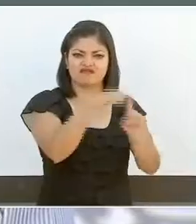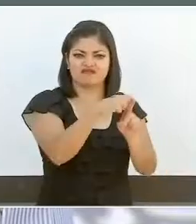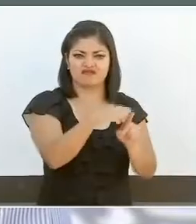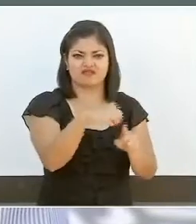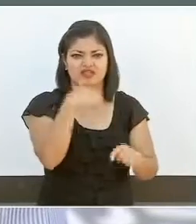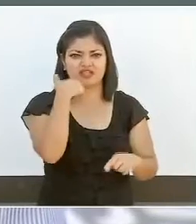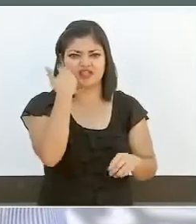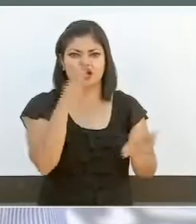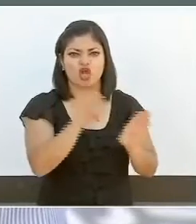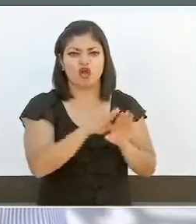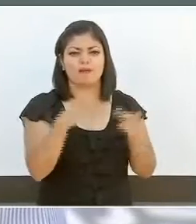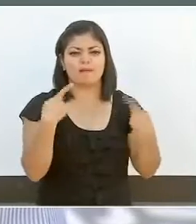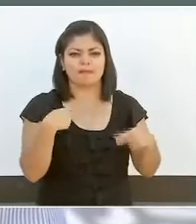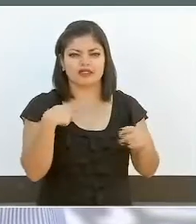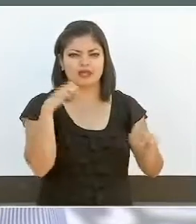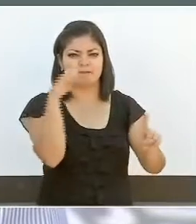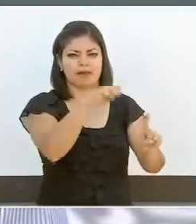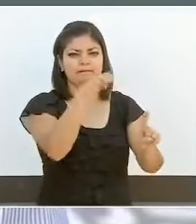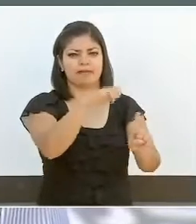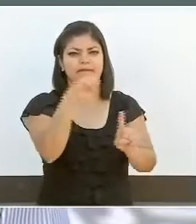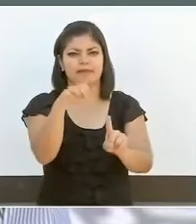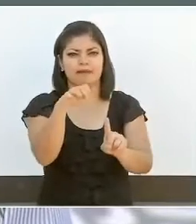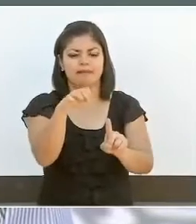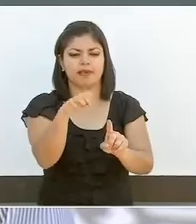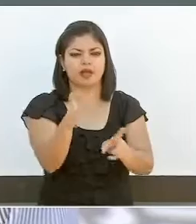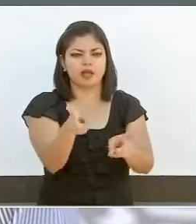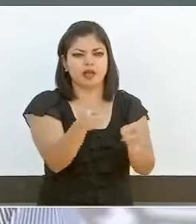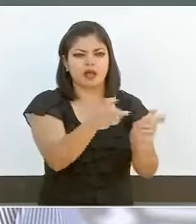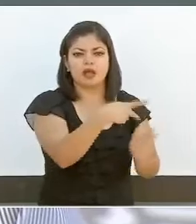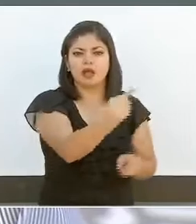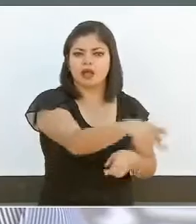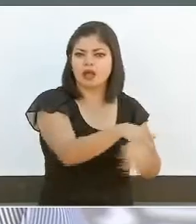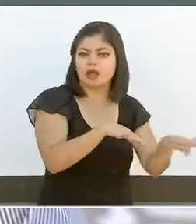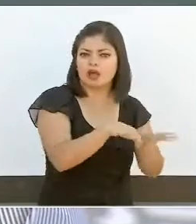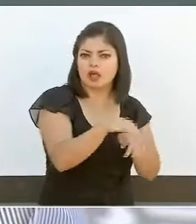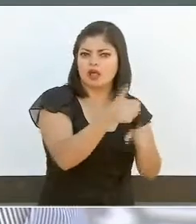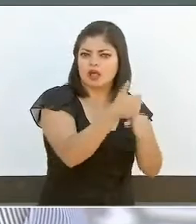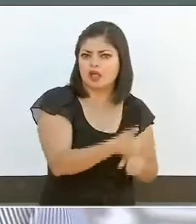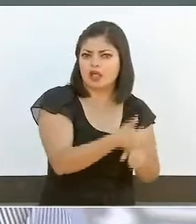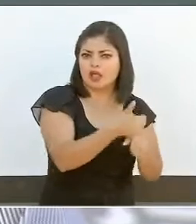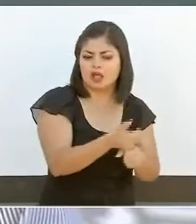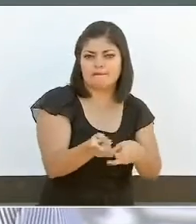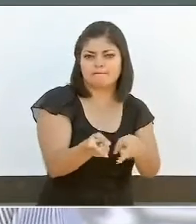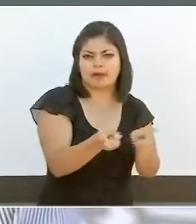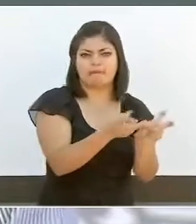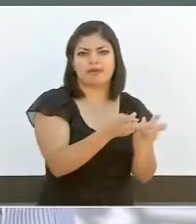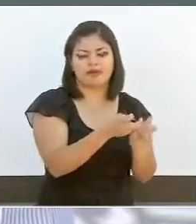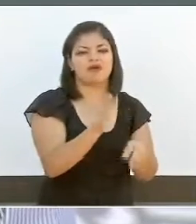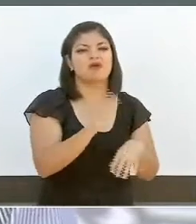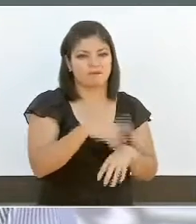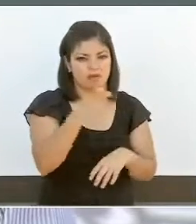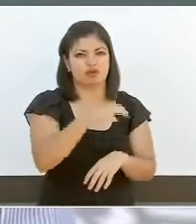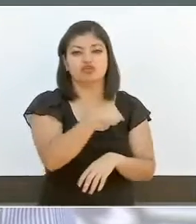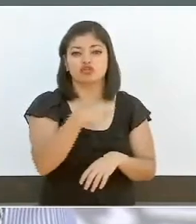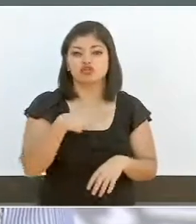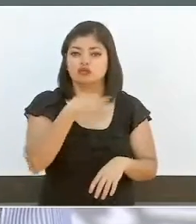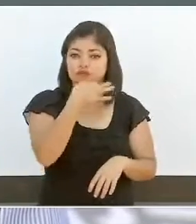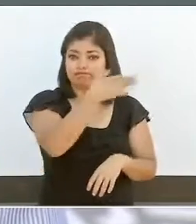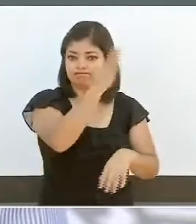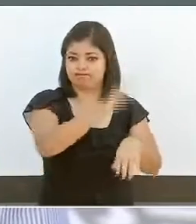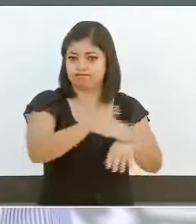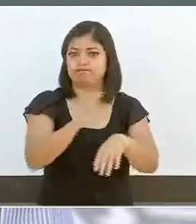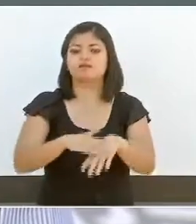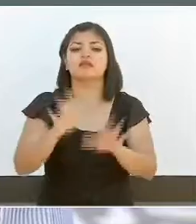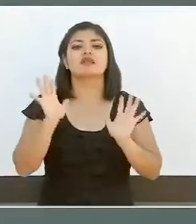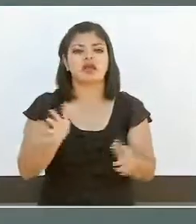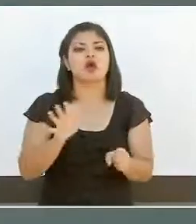arrebatarle a la gente el producto de su trabajo. Pronto vamos a hacer anuncios importantes respecto de